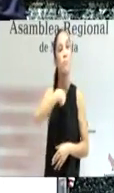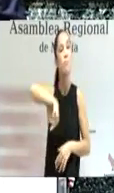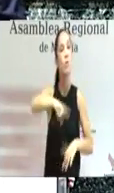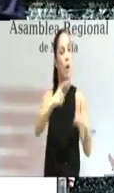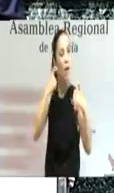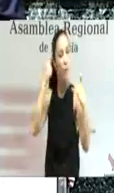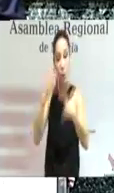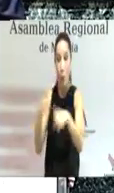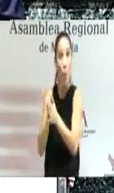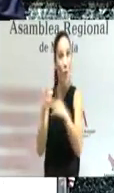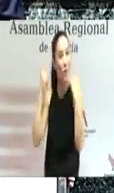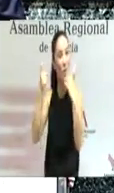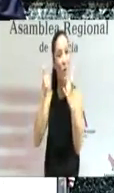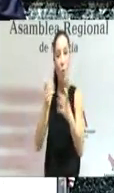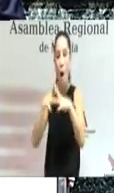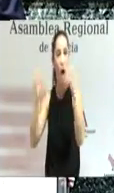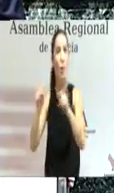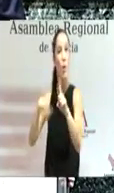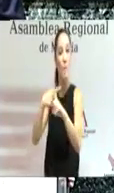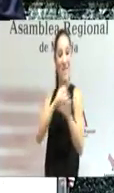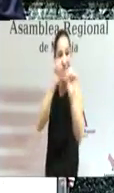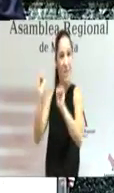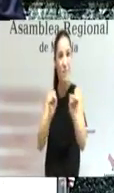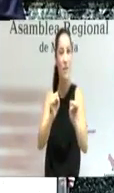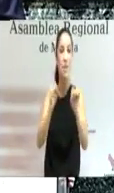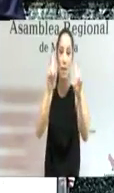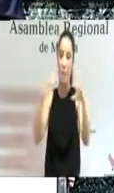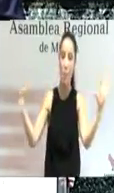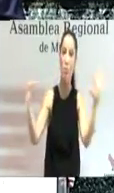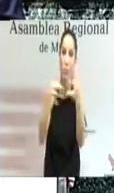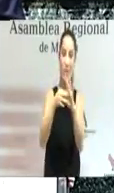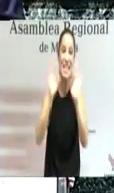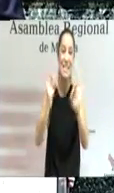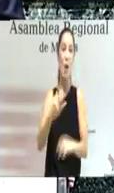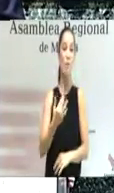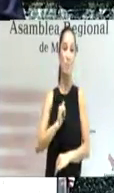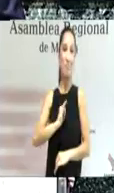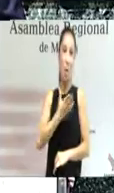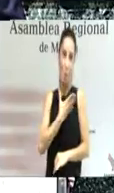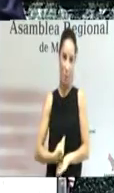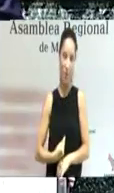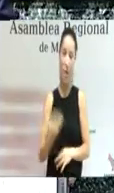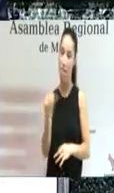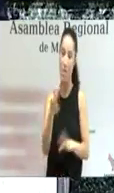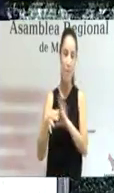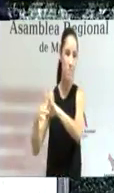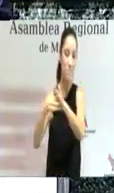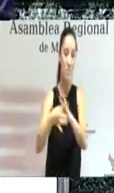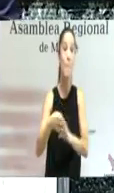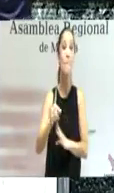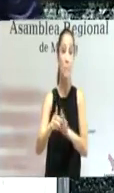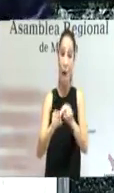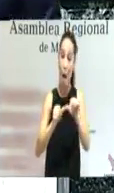juntos el acuerdo en la defensa de lo que nos debe unir como murcianos. Mientras, nuestra región